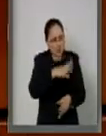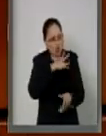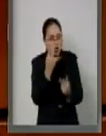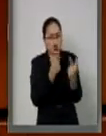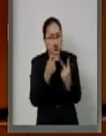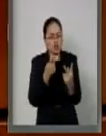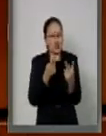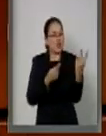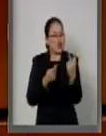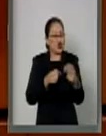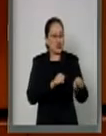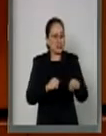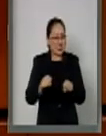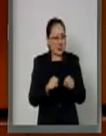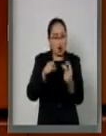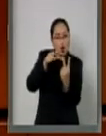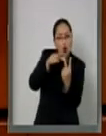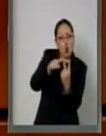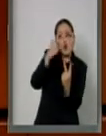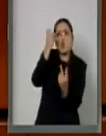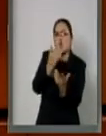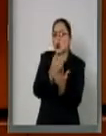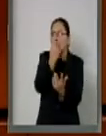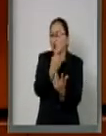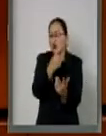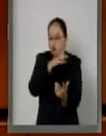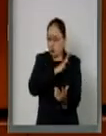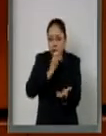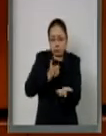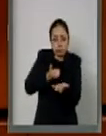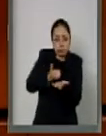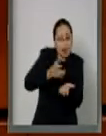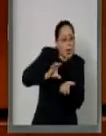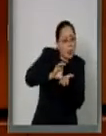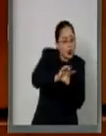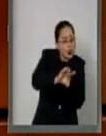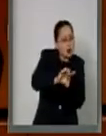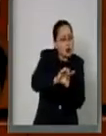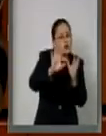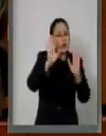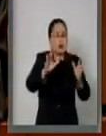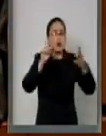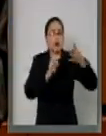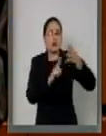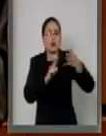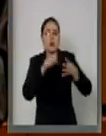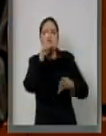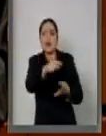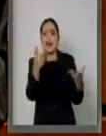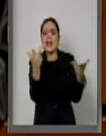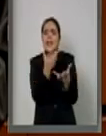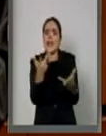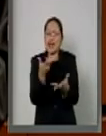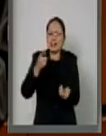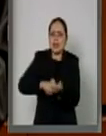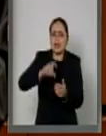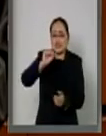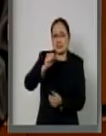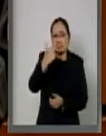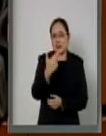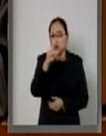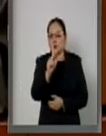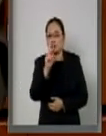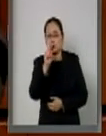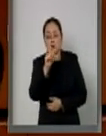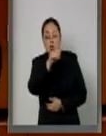sismos o sólo uno de ellos? Cuarto, ¿cuáles son las acciones que está realizando la secretaría que